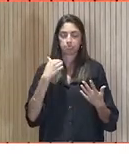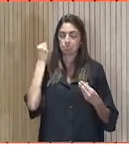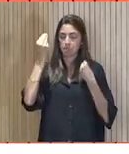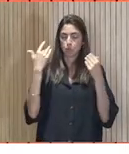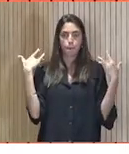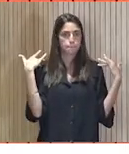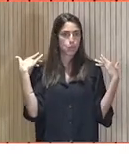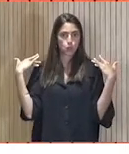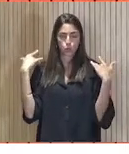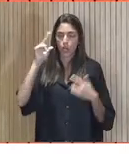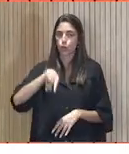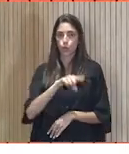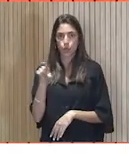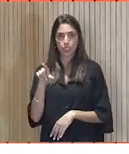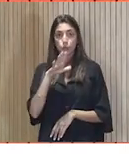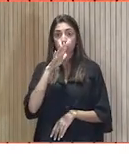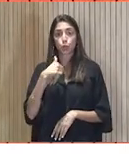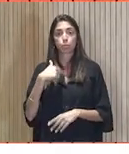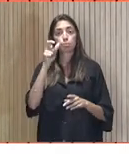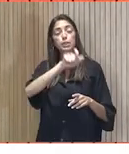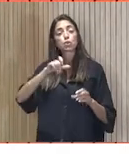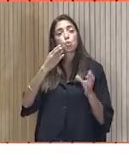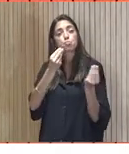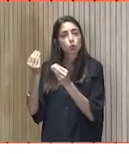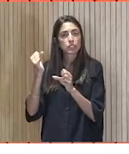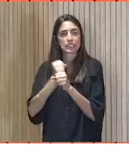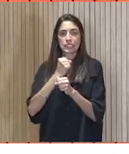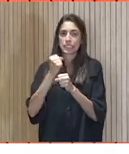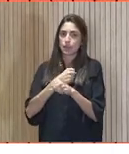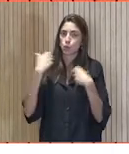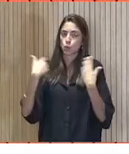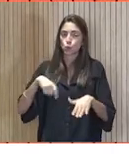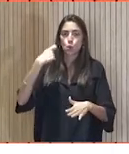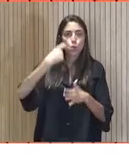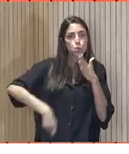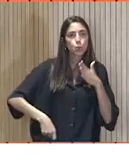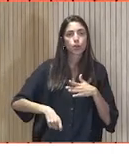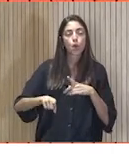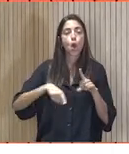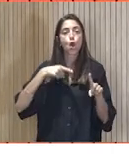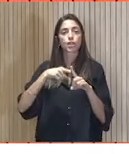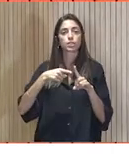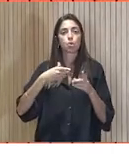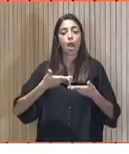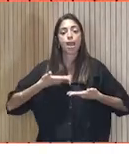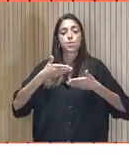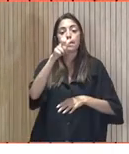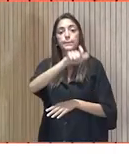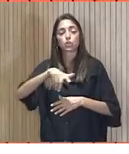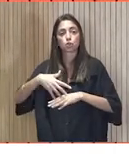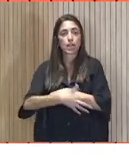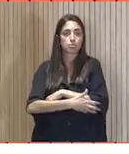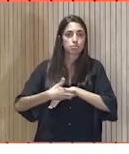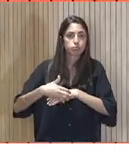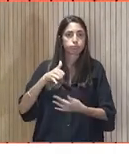creo que hay mucha gente que trabaja muchísimo por ayudar a toda esa gente vulnerable, y no solo en temas